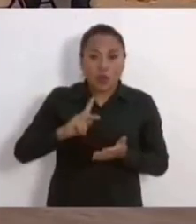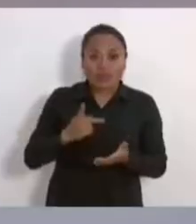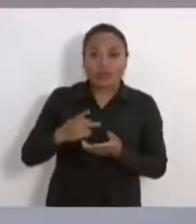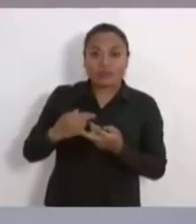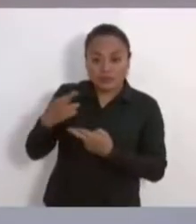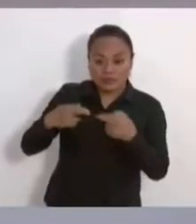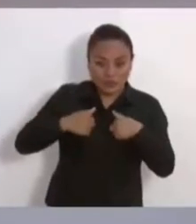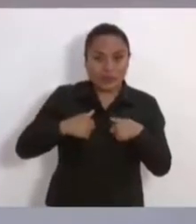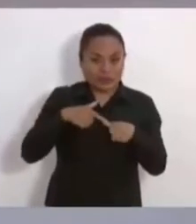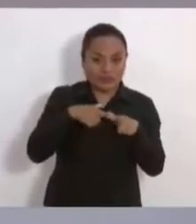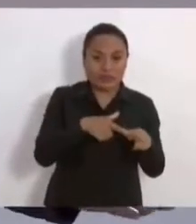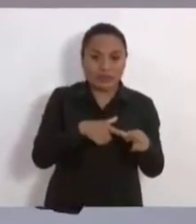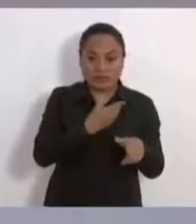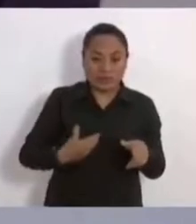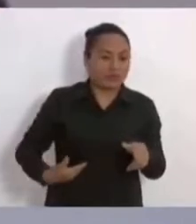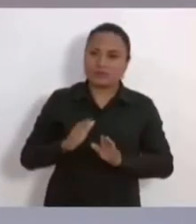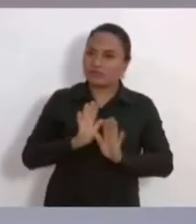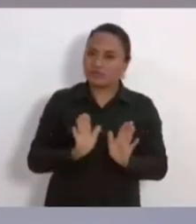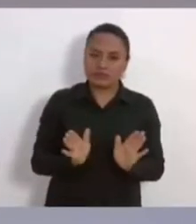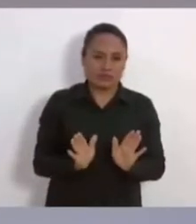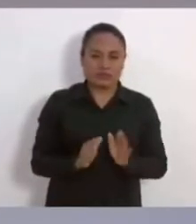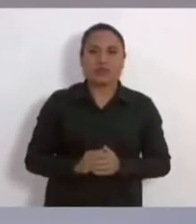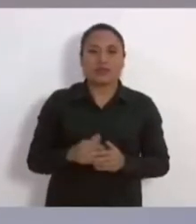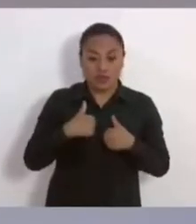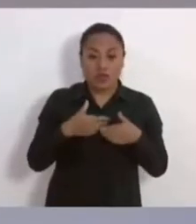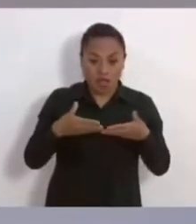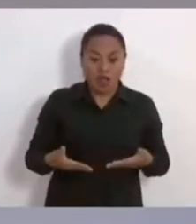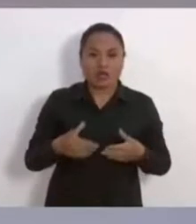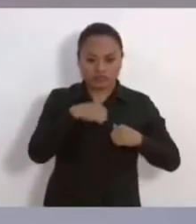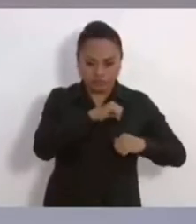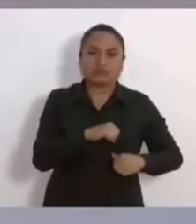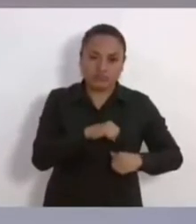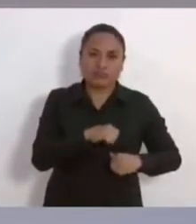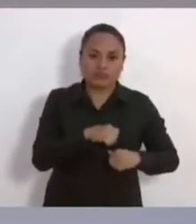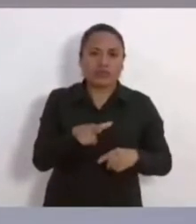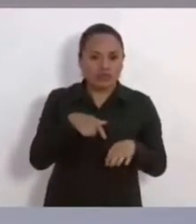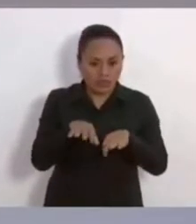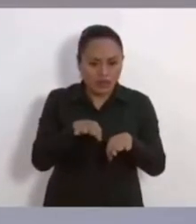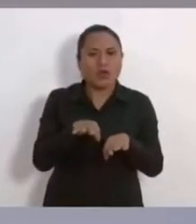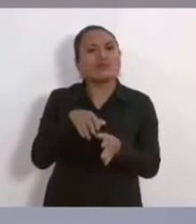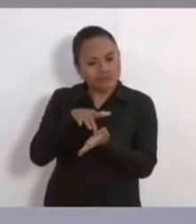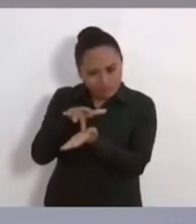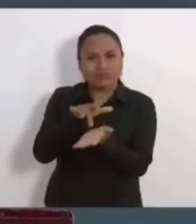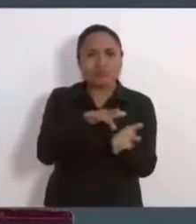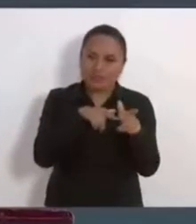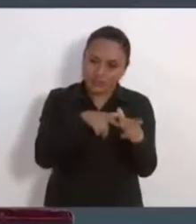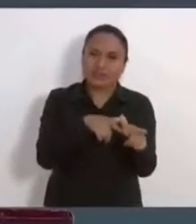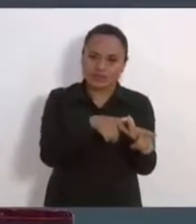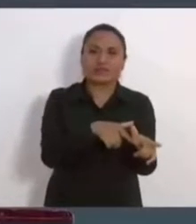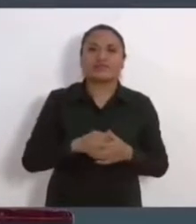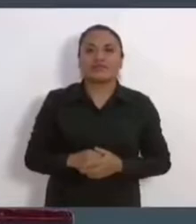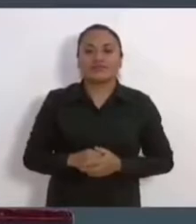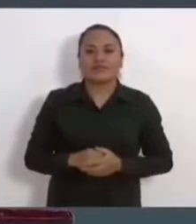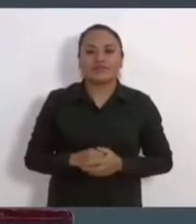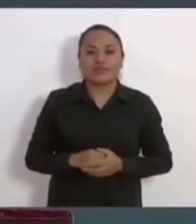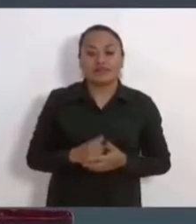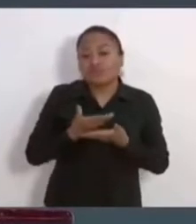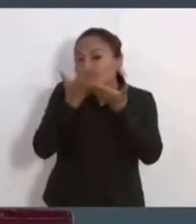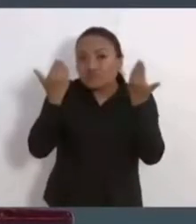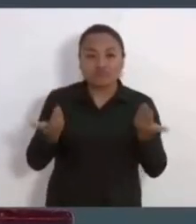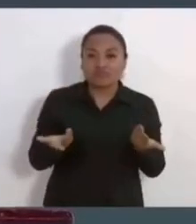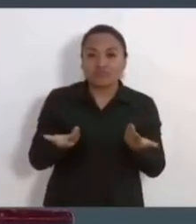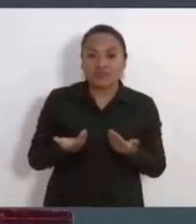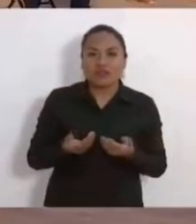haber reelección y mientras estemos nosotros va a mantenerse el apoyo al programa pero no sabemos